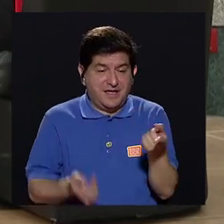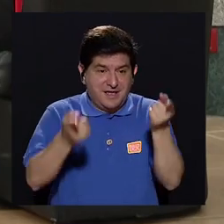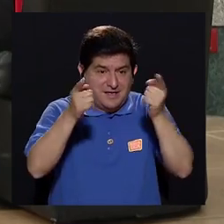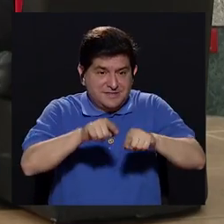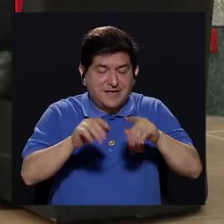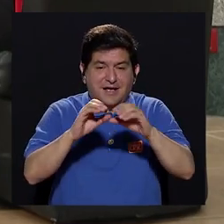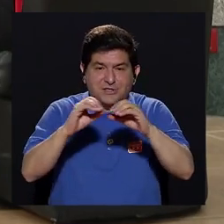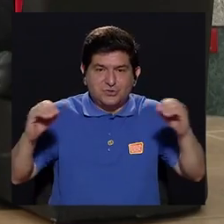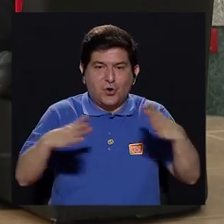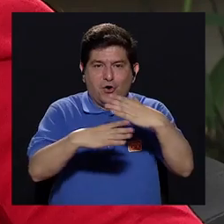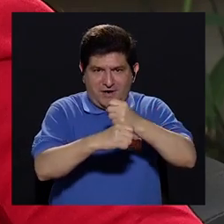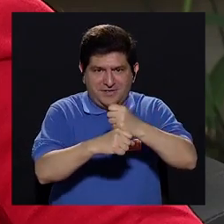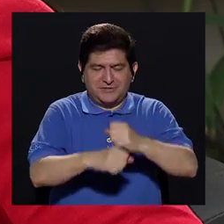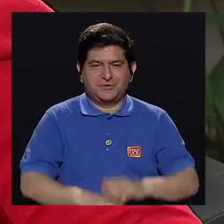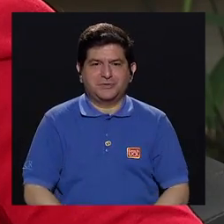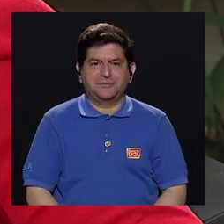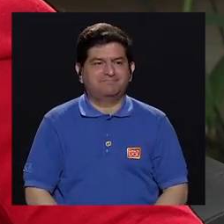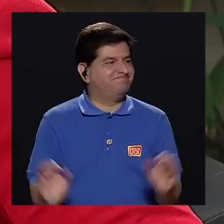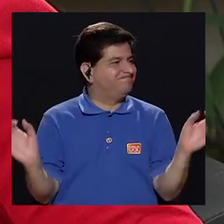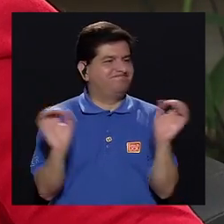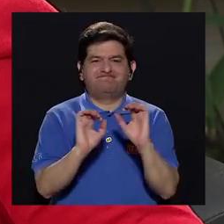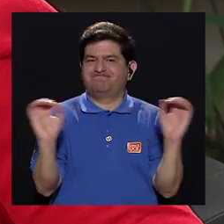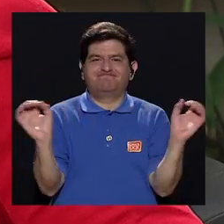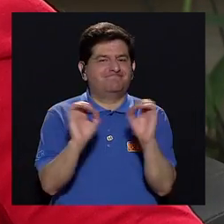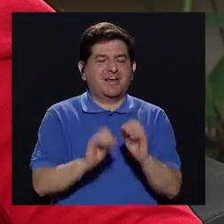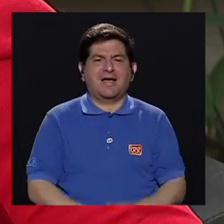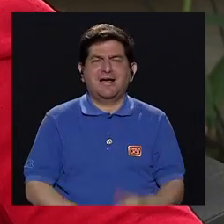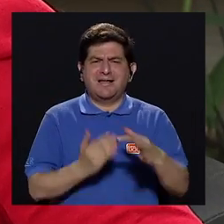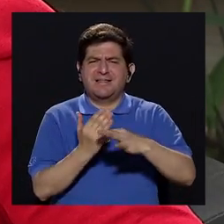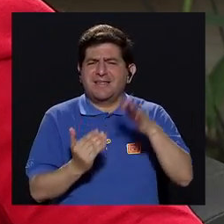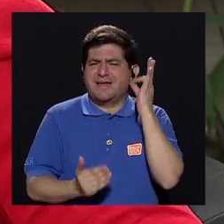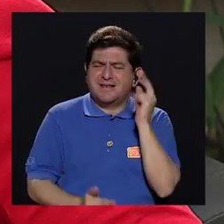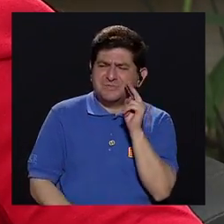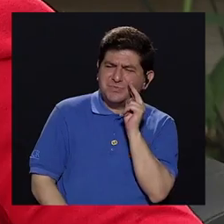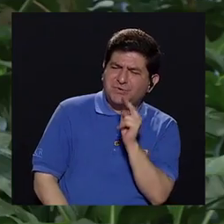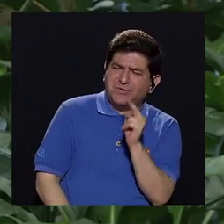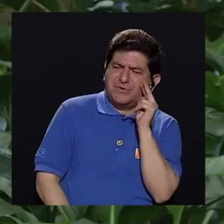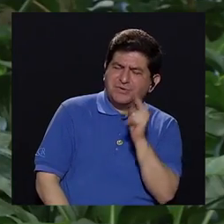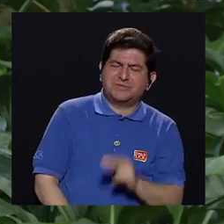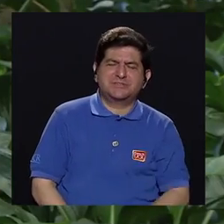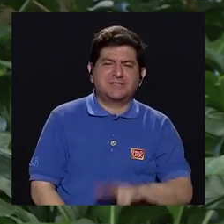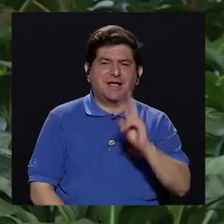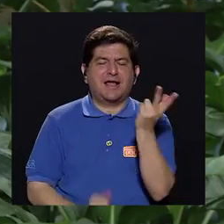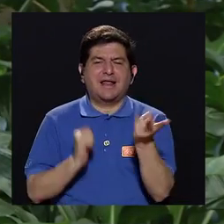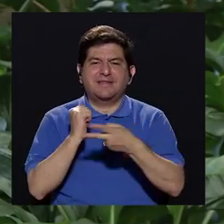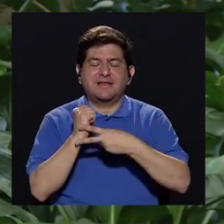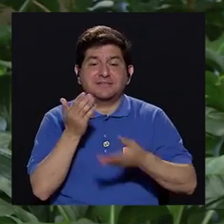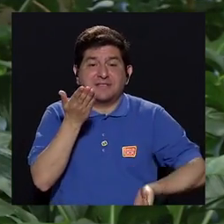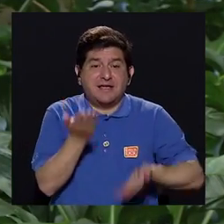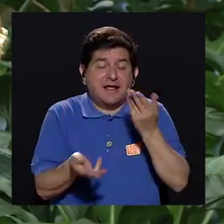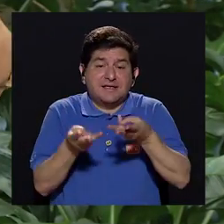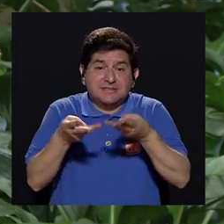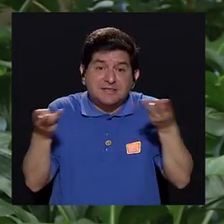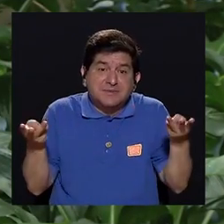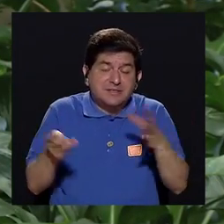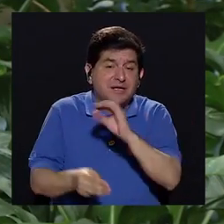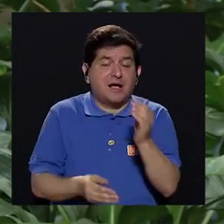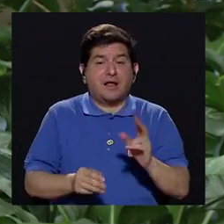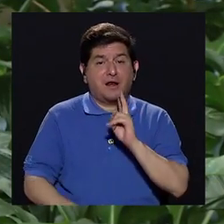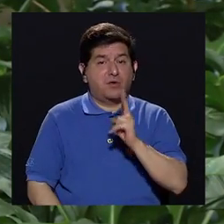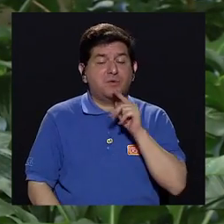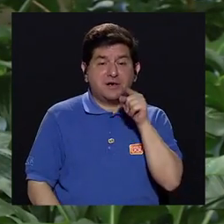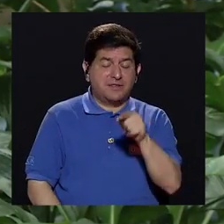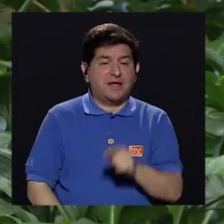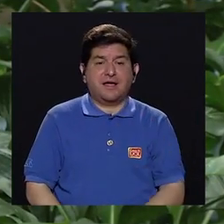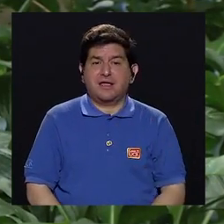oración. Y nada, y nada. Y la esposa se me quedaba viendo, y como el tercer intento yo dije, bueno, puede ser el material o puede ser